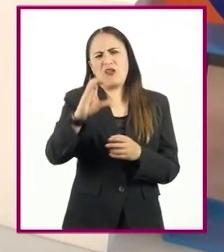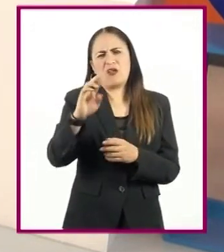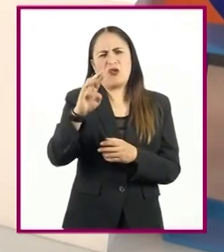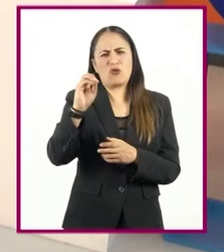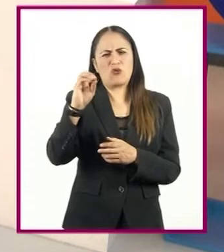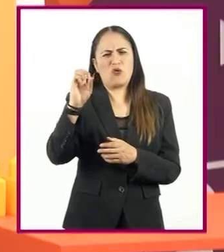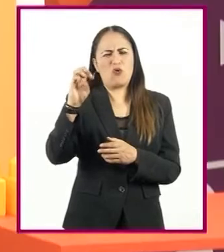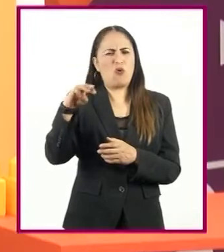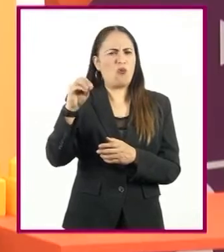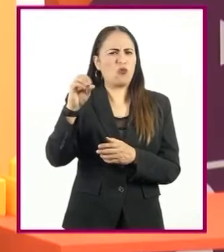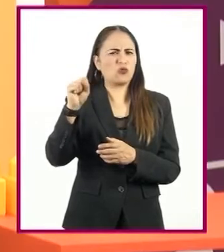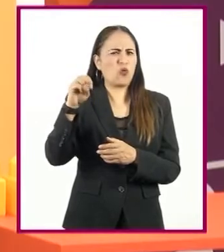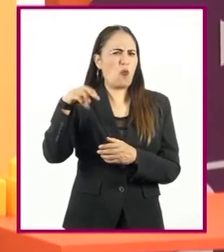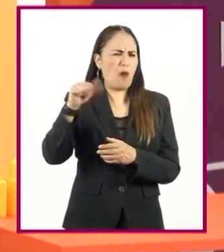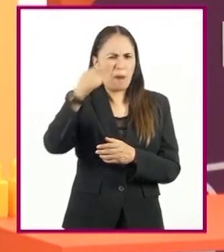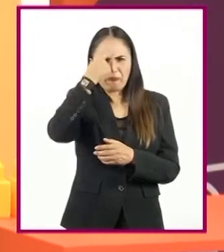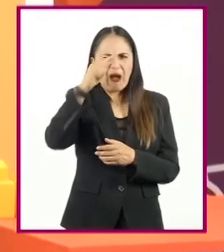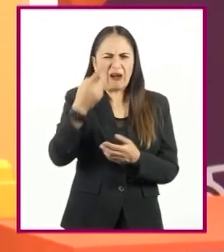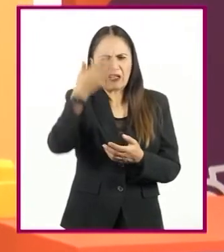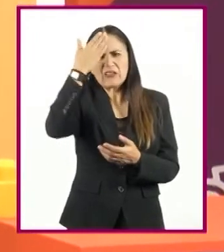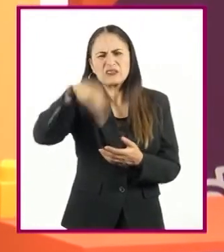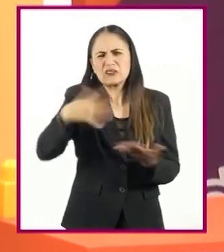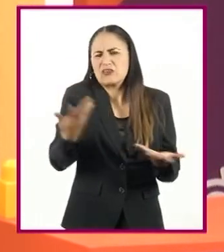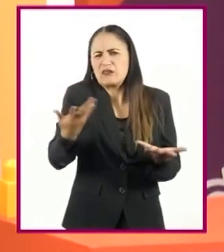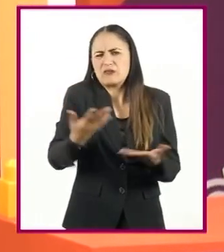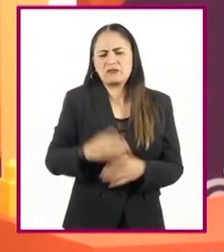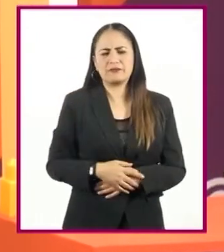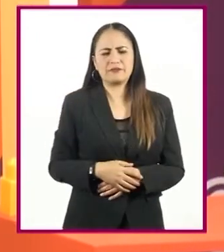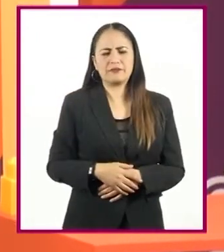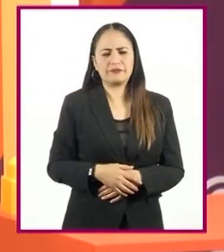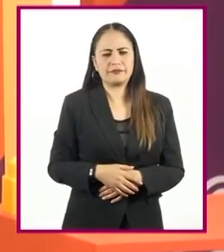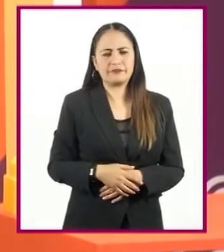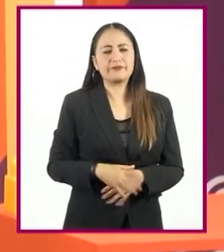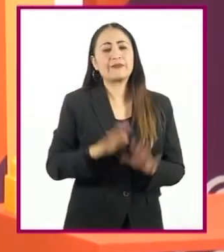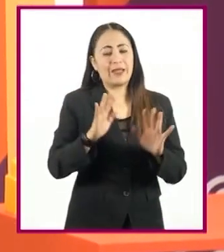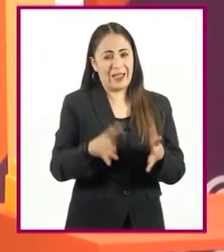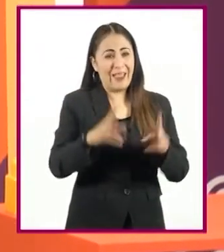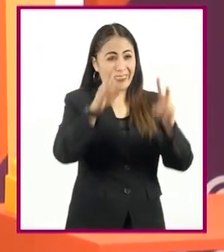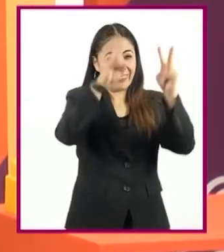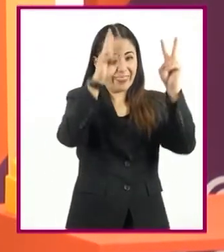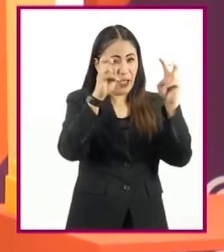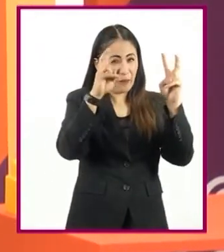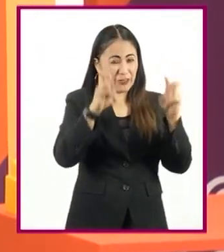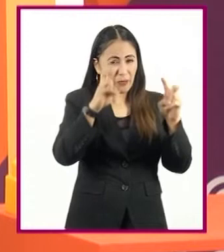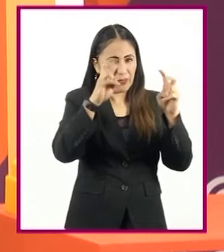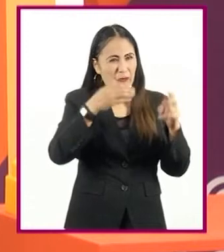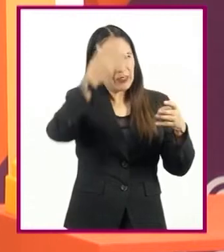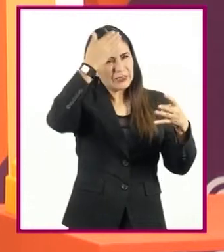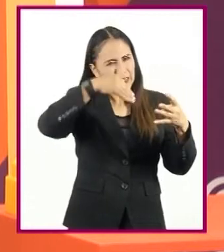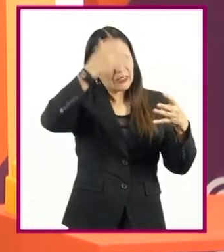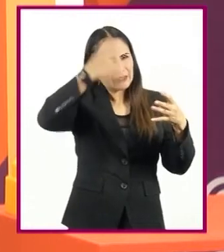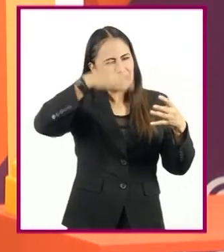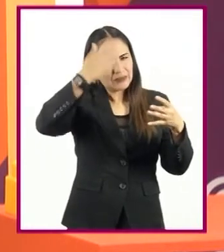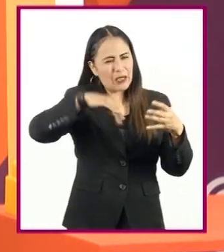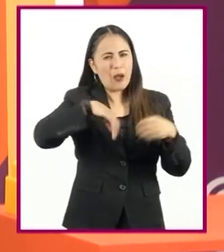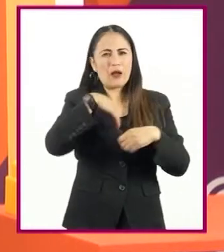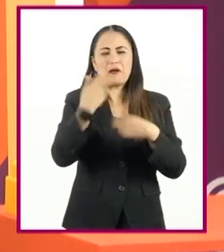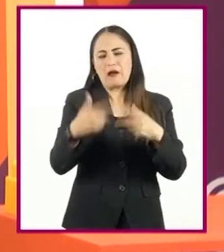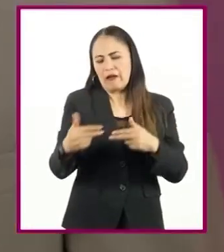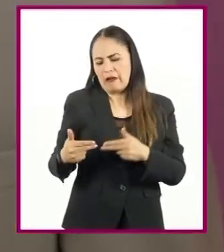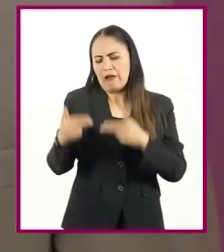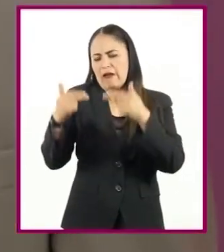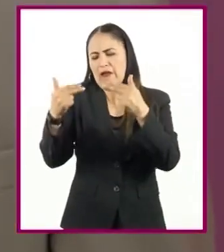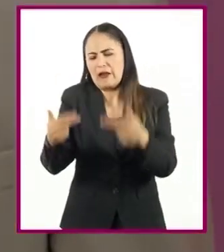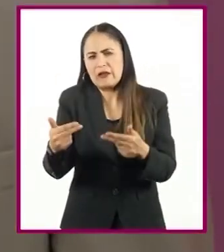Sencillo, maestro. Ya que gracias a que conocemos de estos temas, podemos saber más sobre la herencia biológica